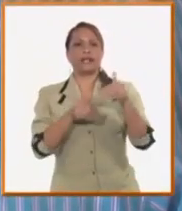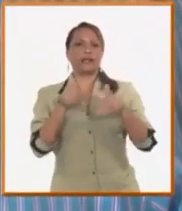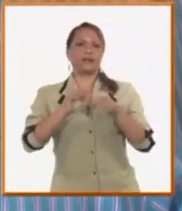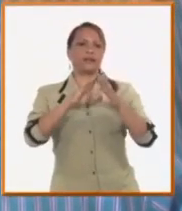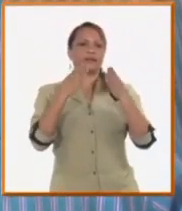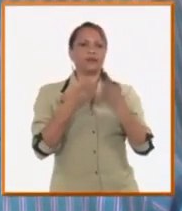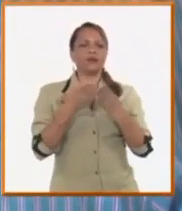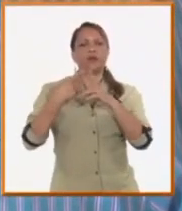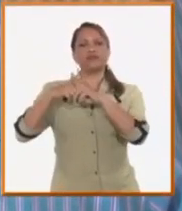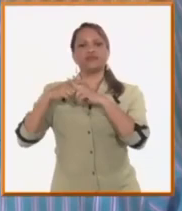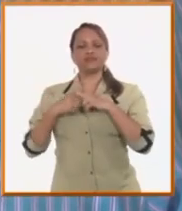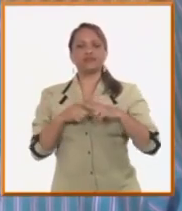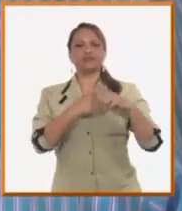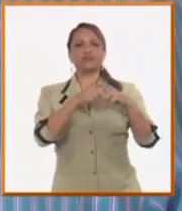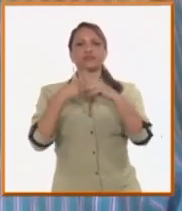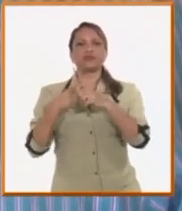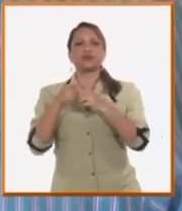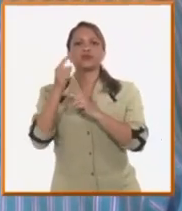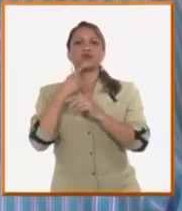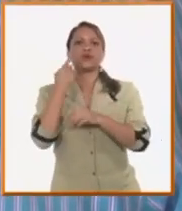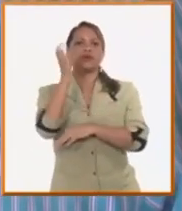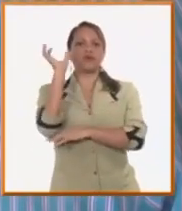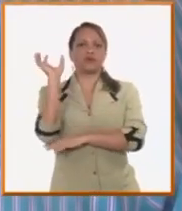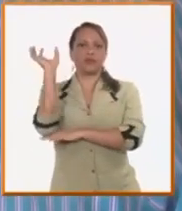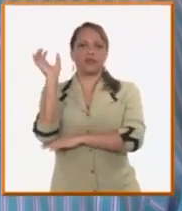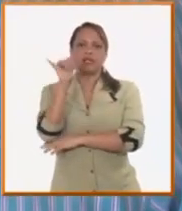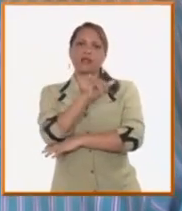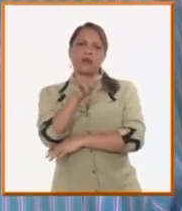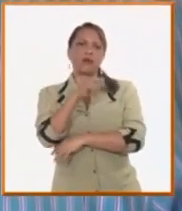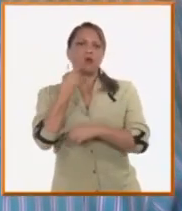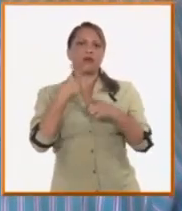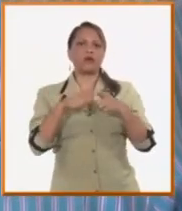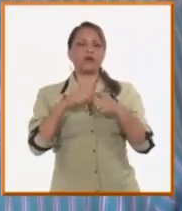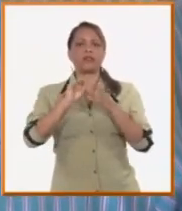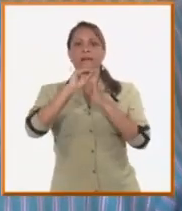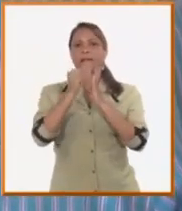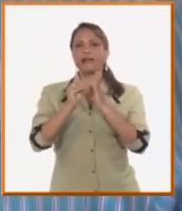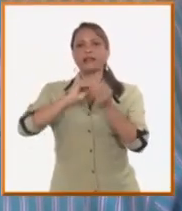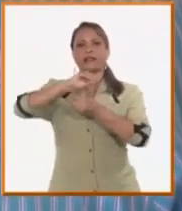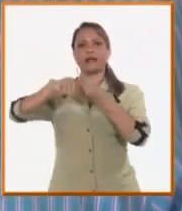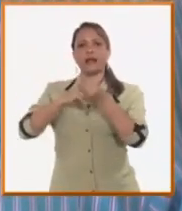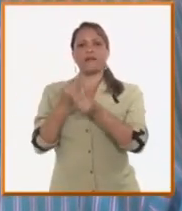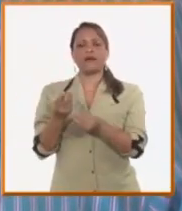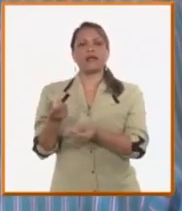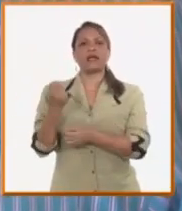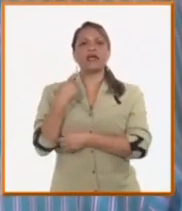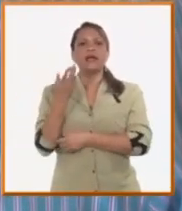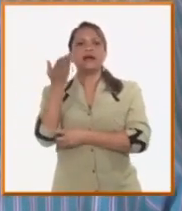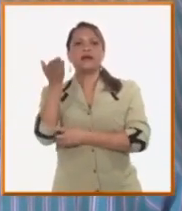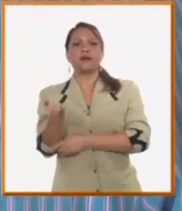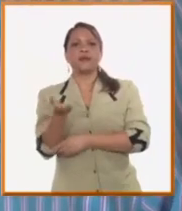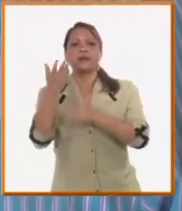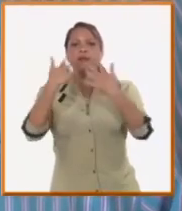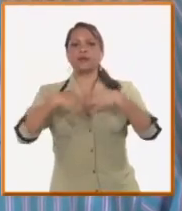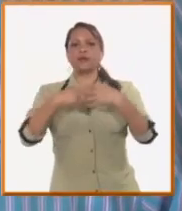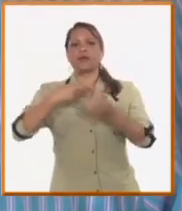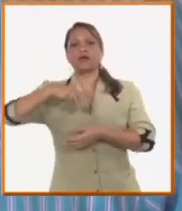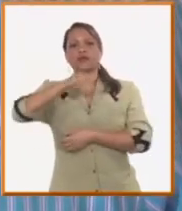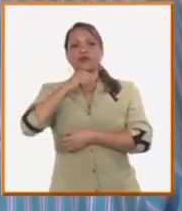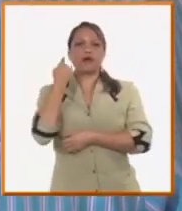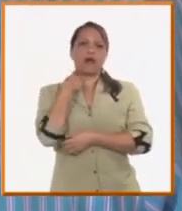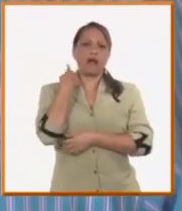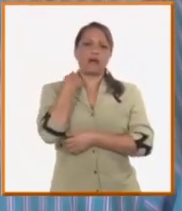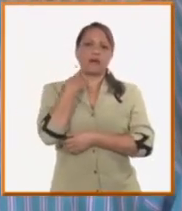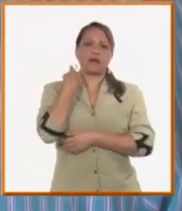reconstrucción que se hace de los ingenios y además sostenemos todas las piezas de repuesto que nos demanda la industria azucarera todos los años.